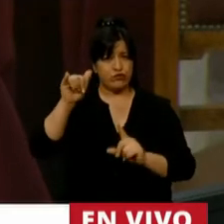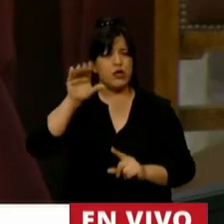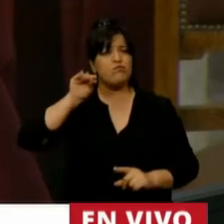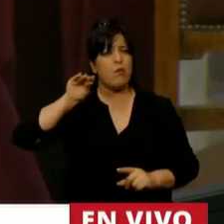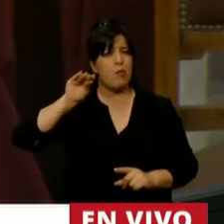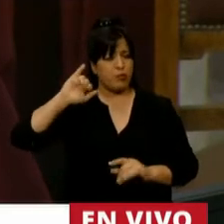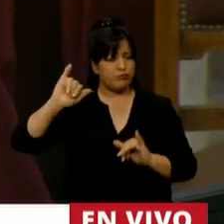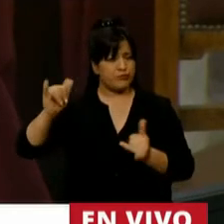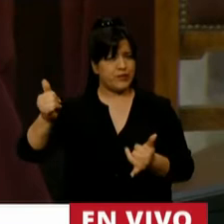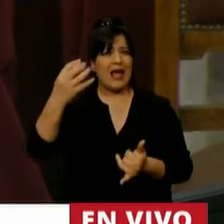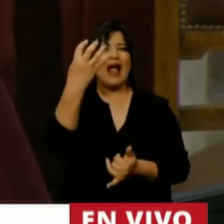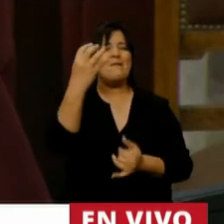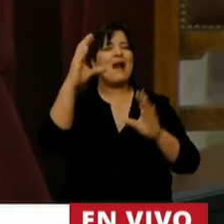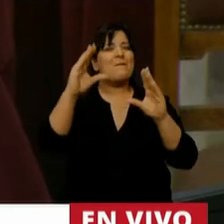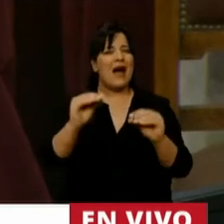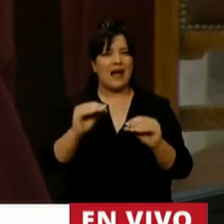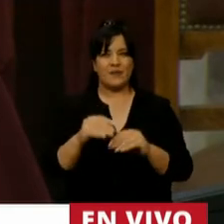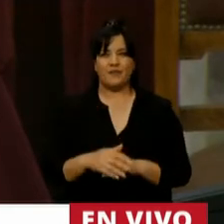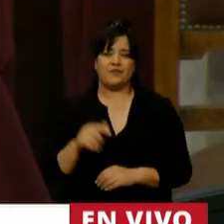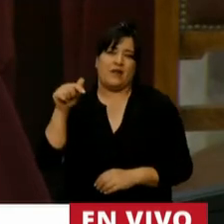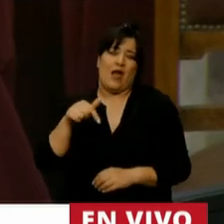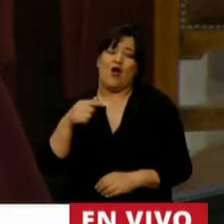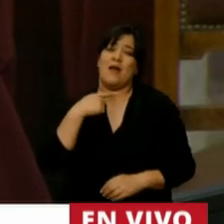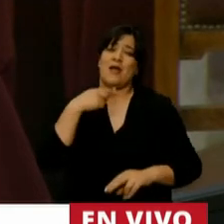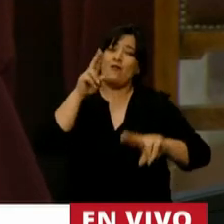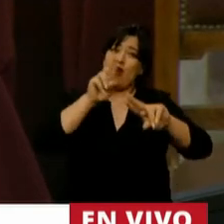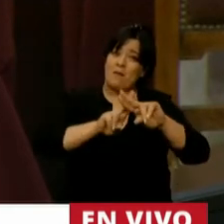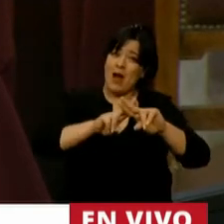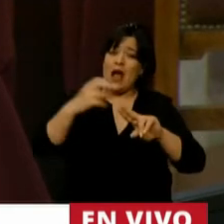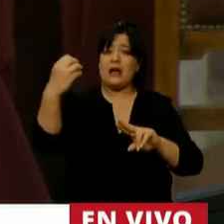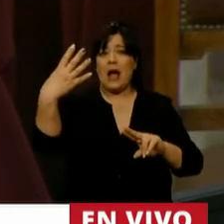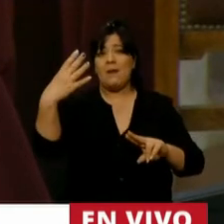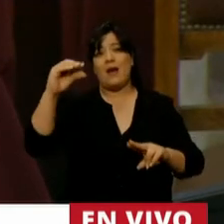Bien. Ahí apagó el micrófono, no la cámara.